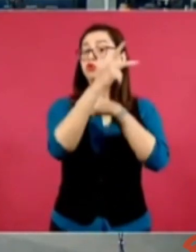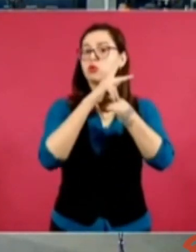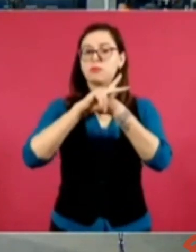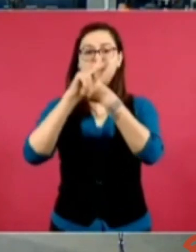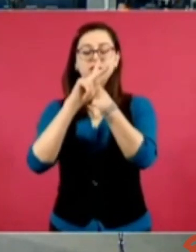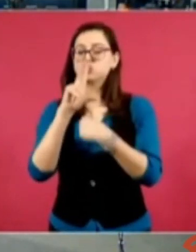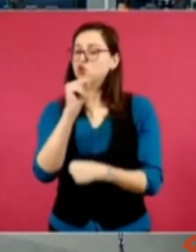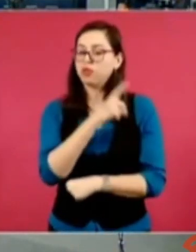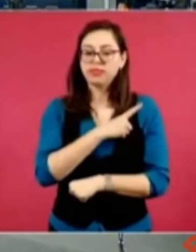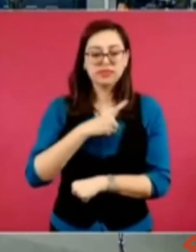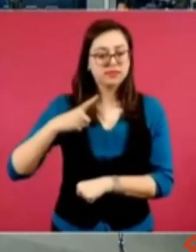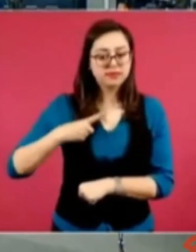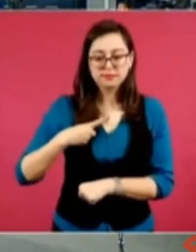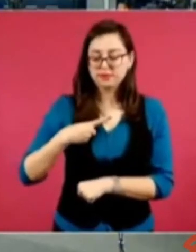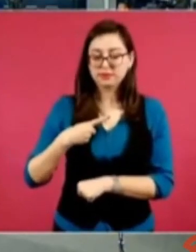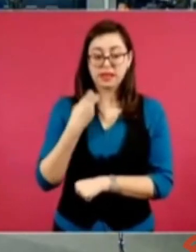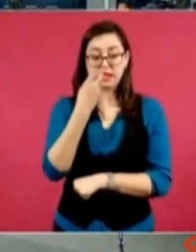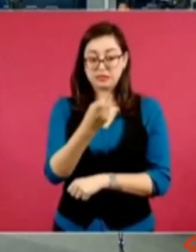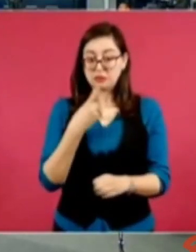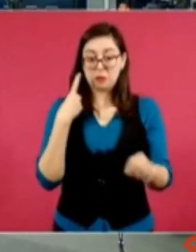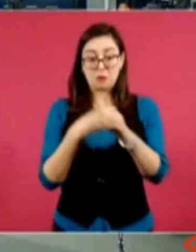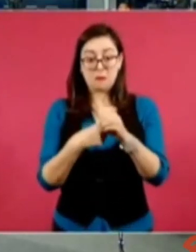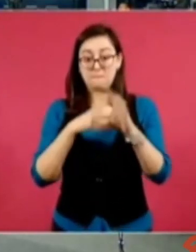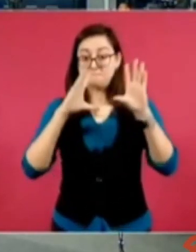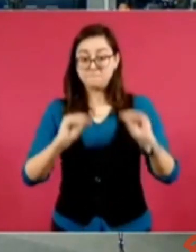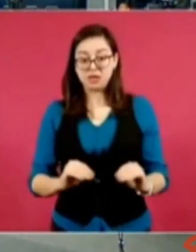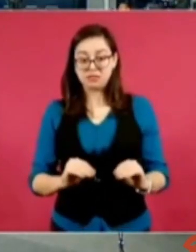en ningún lado ahí está